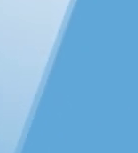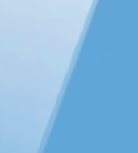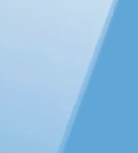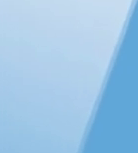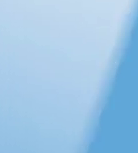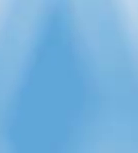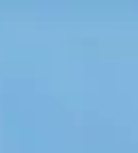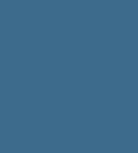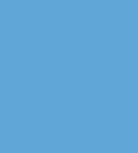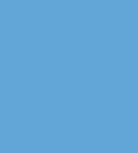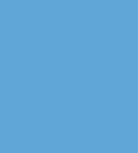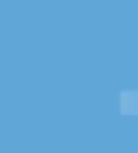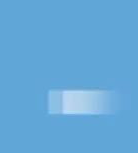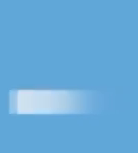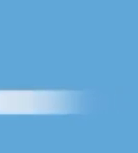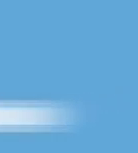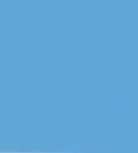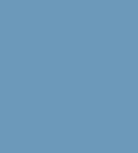Regresamos